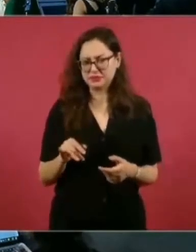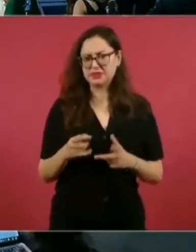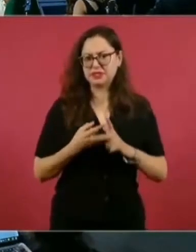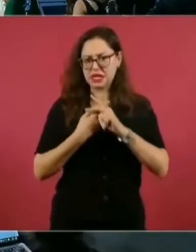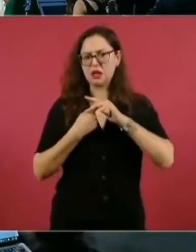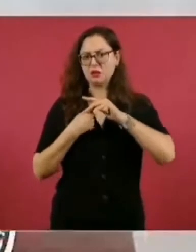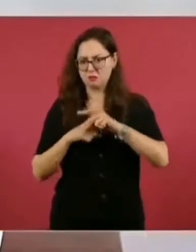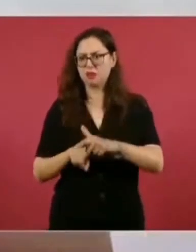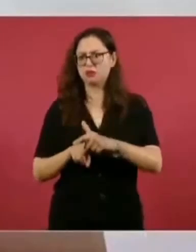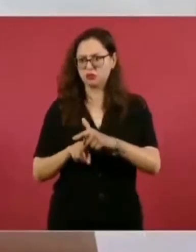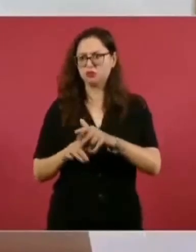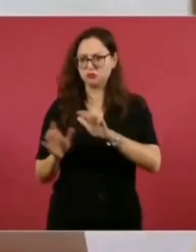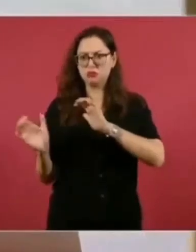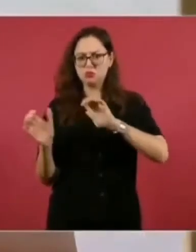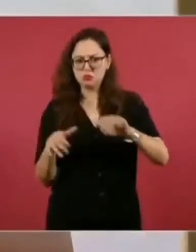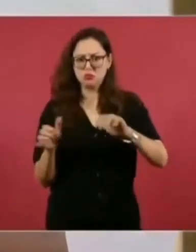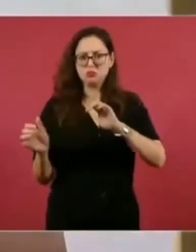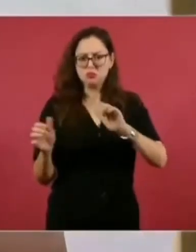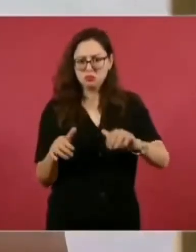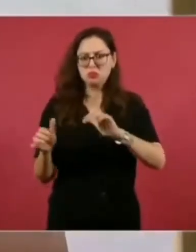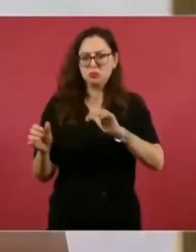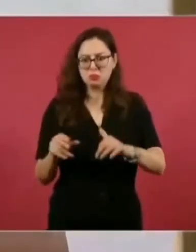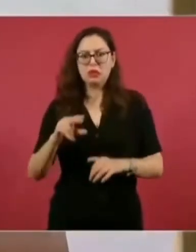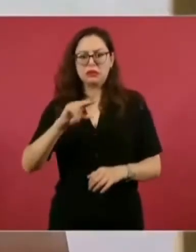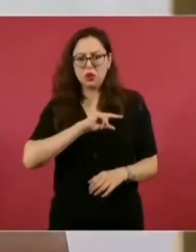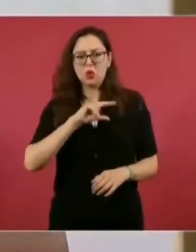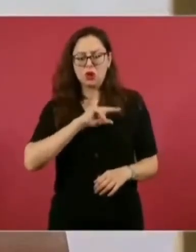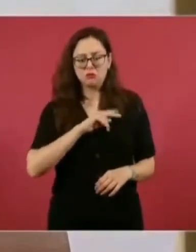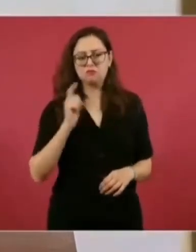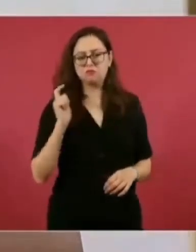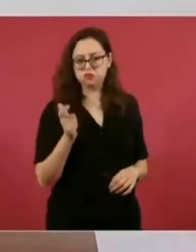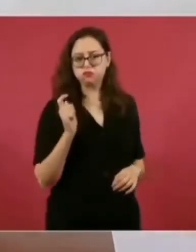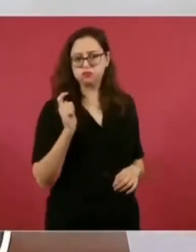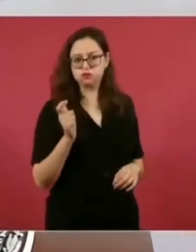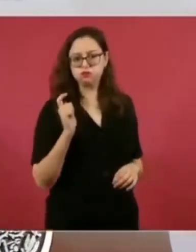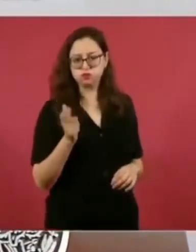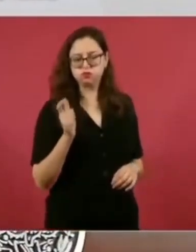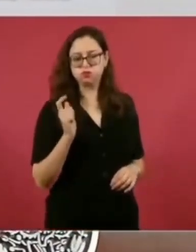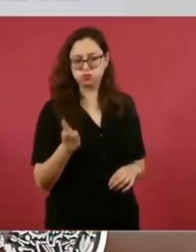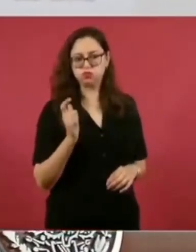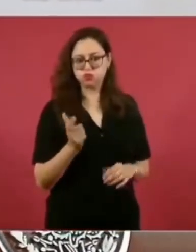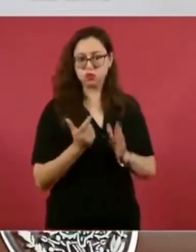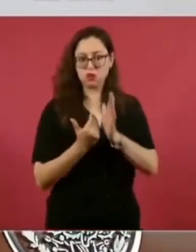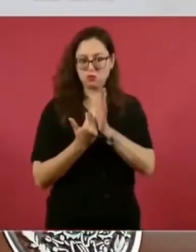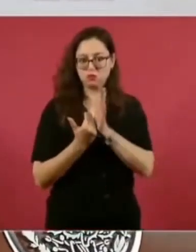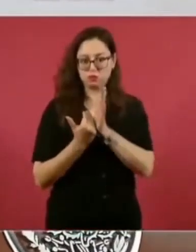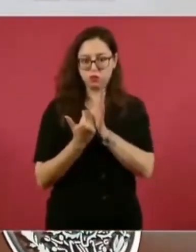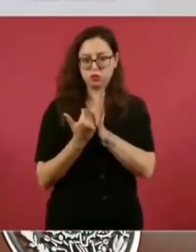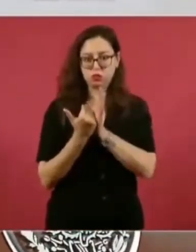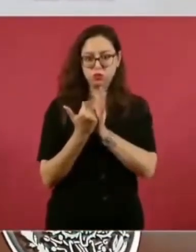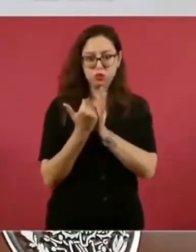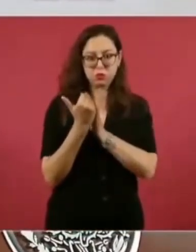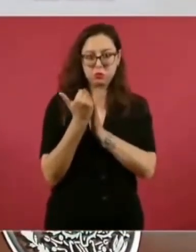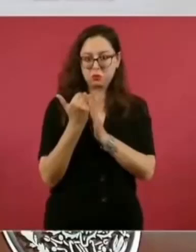escuelas privadas, pero llega el momento, aunque ya no crece,